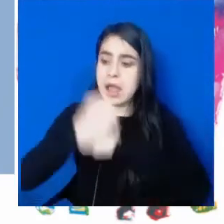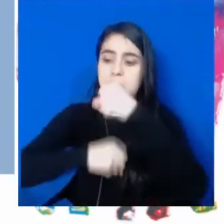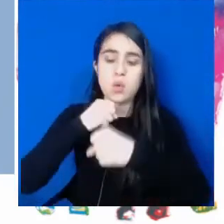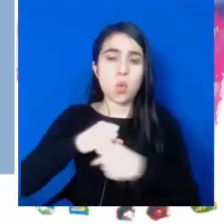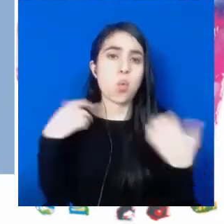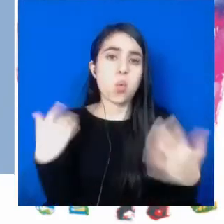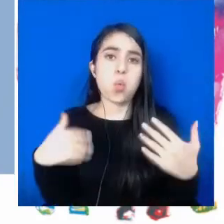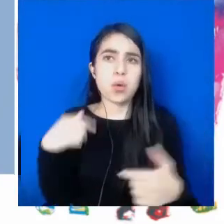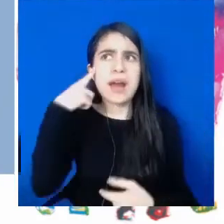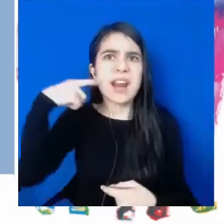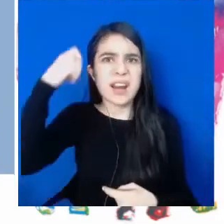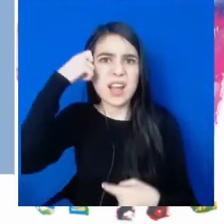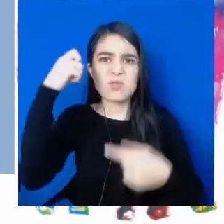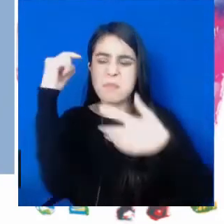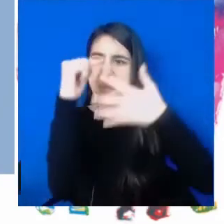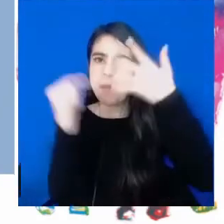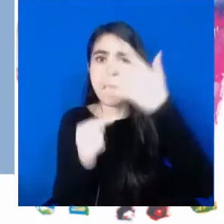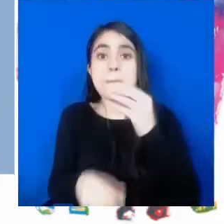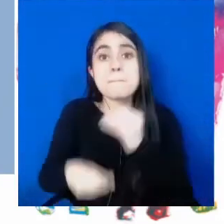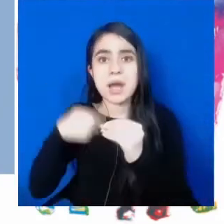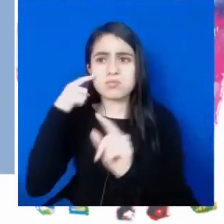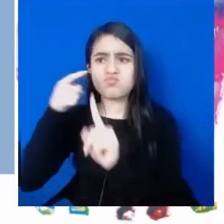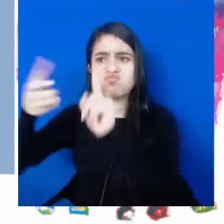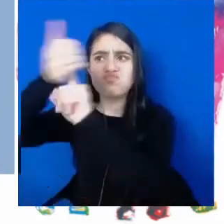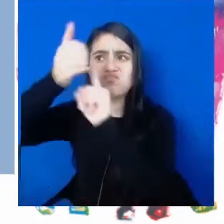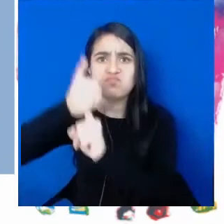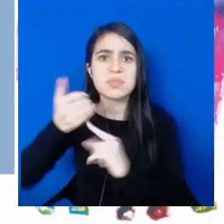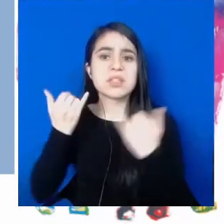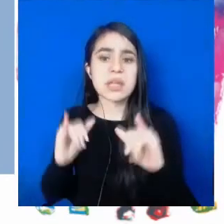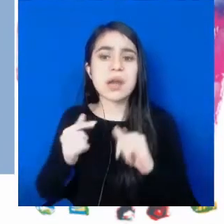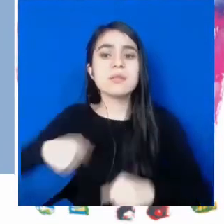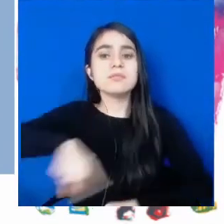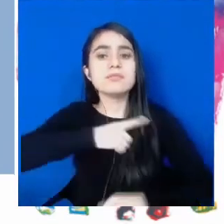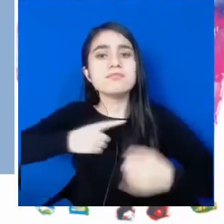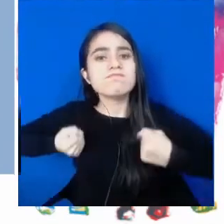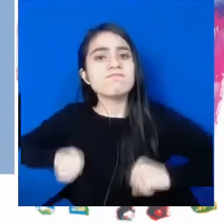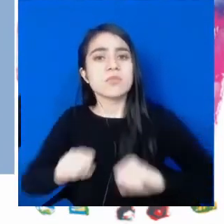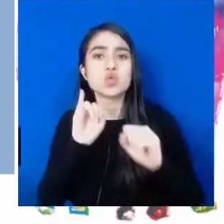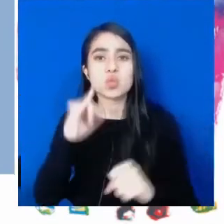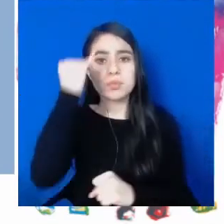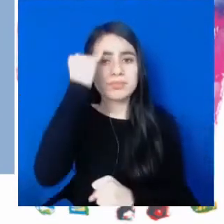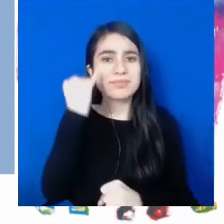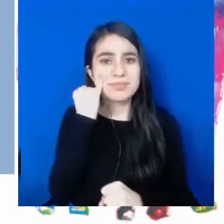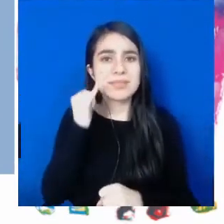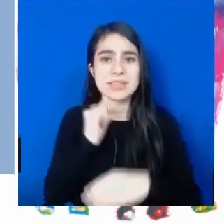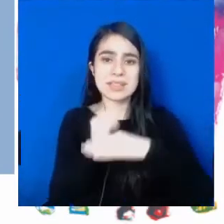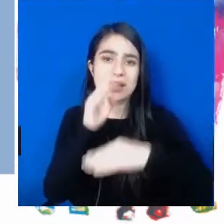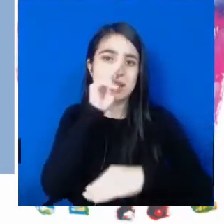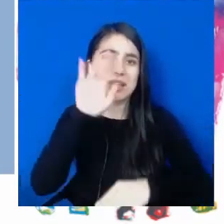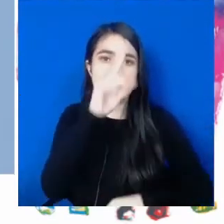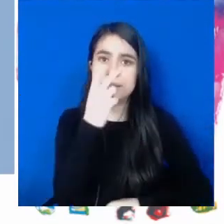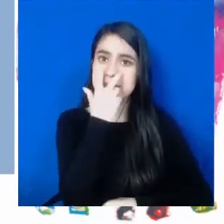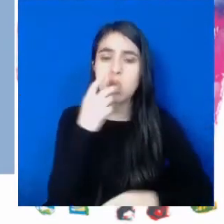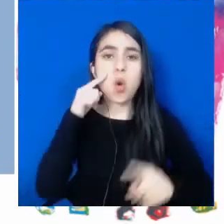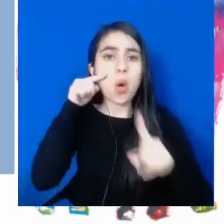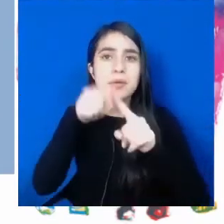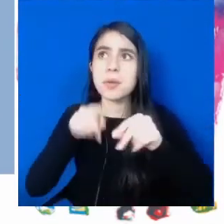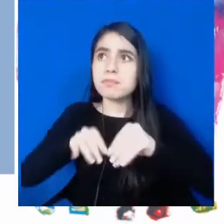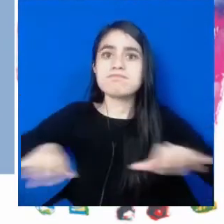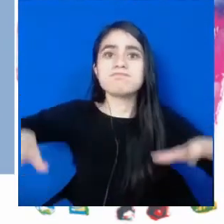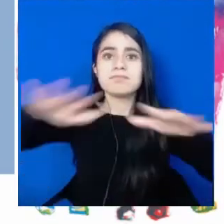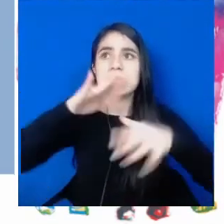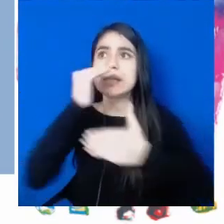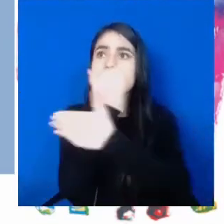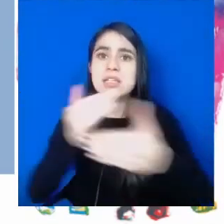un gran año de muchos retos, pero de muchos logros y haciendo todo el esfuerzo desde el Instituto Nacional para Ciegos para